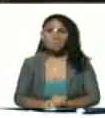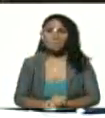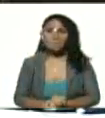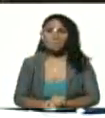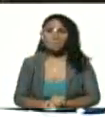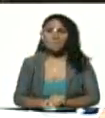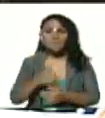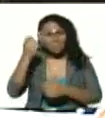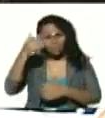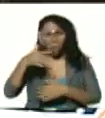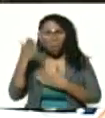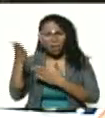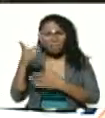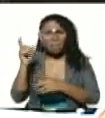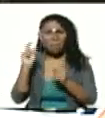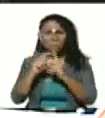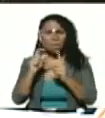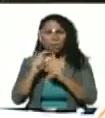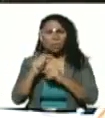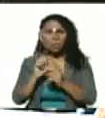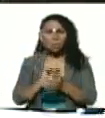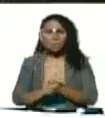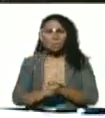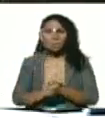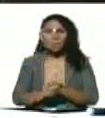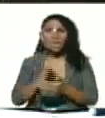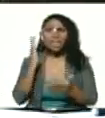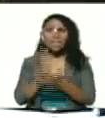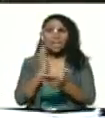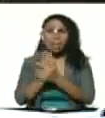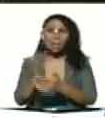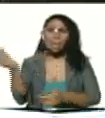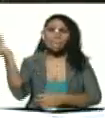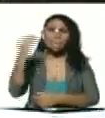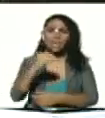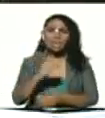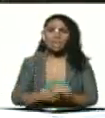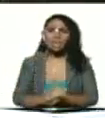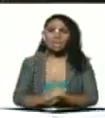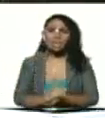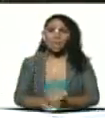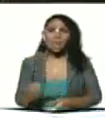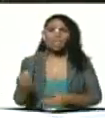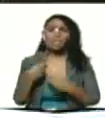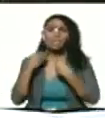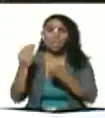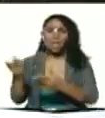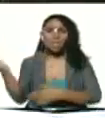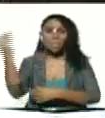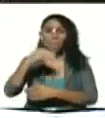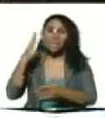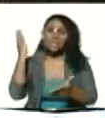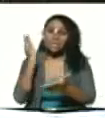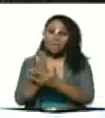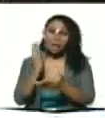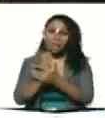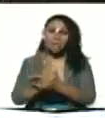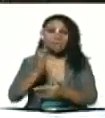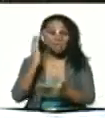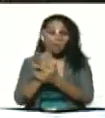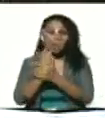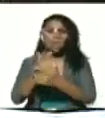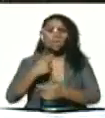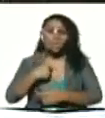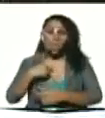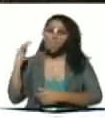creo que es esa siempre se puede dar más o dando más siempre siempre yo